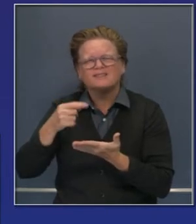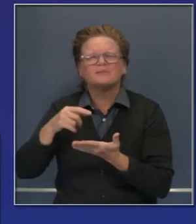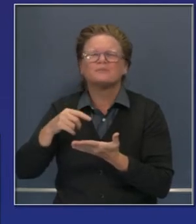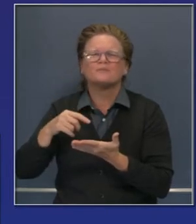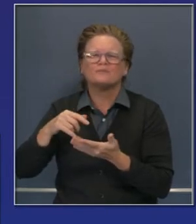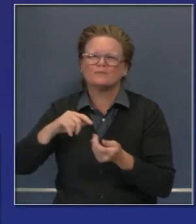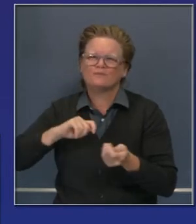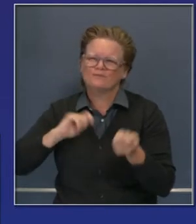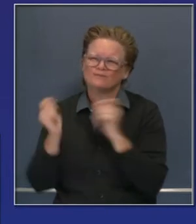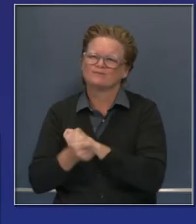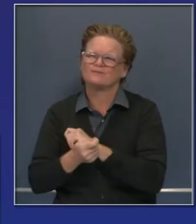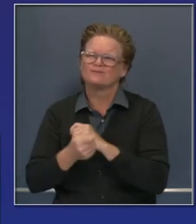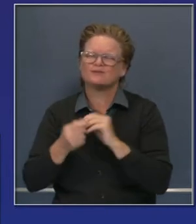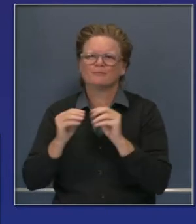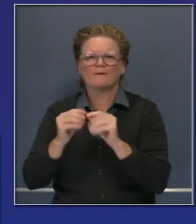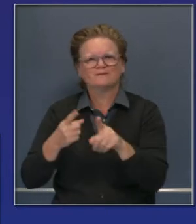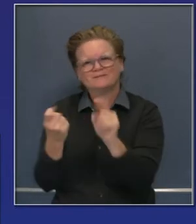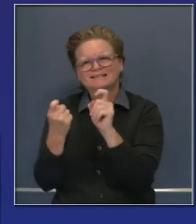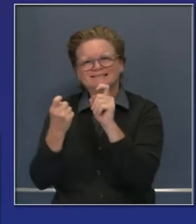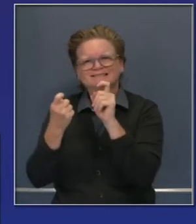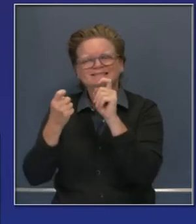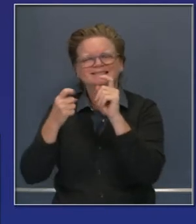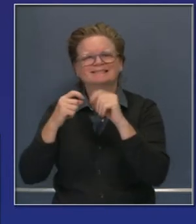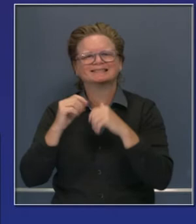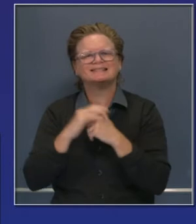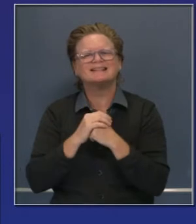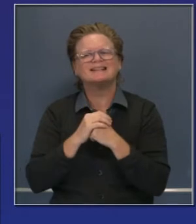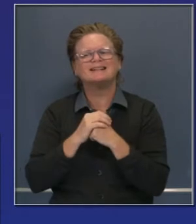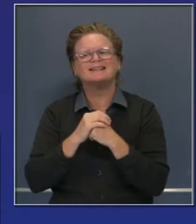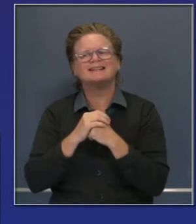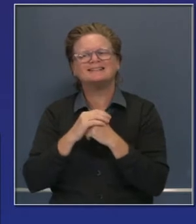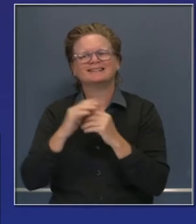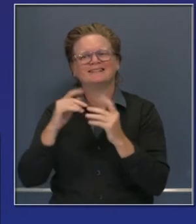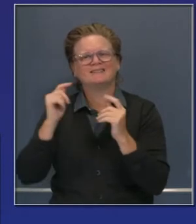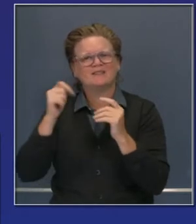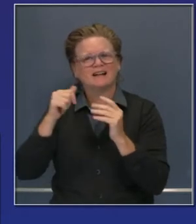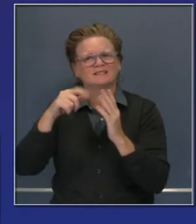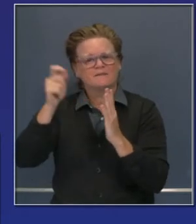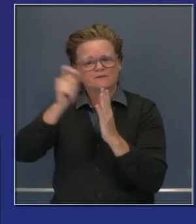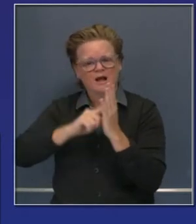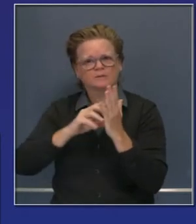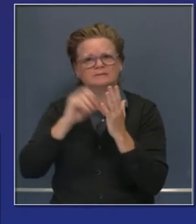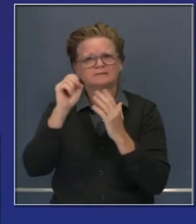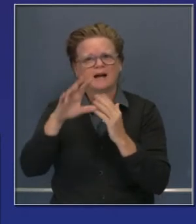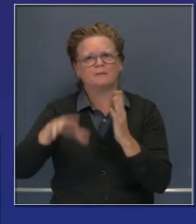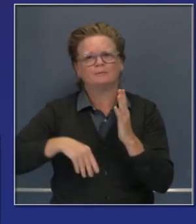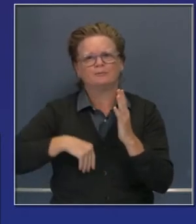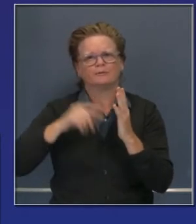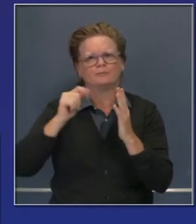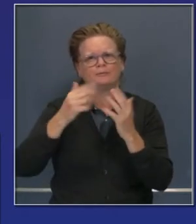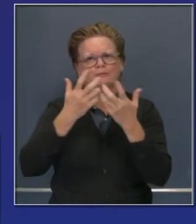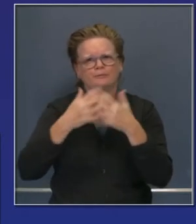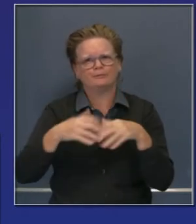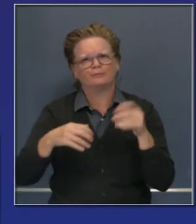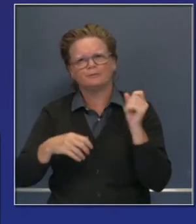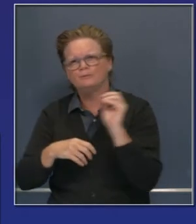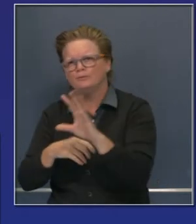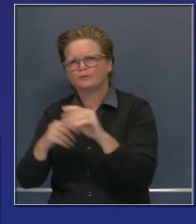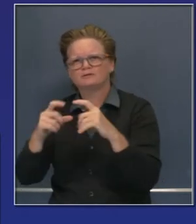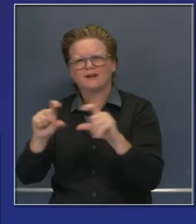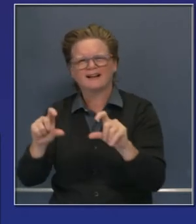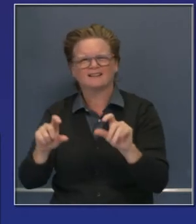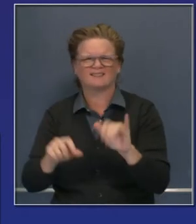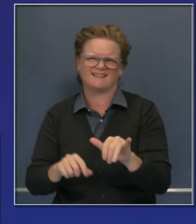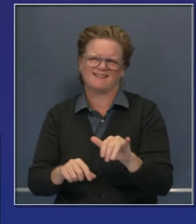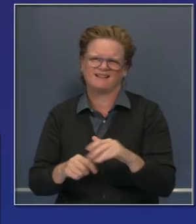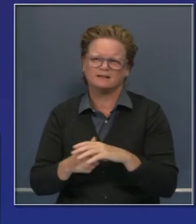para que esas personas reciban su cheque con mayor prontitud. Muchas gracias. Nuestras recomendaciones definitivamente